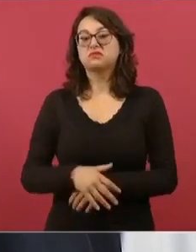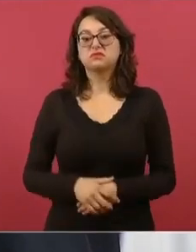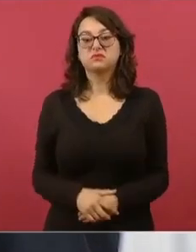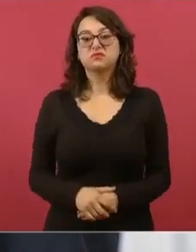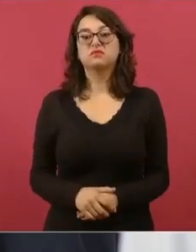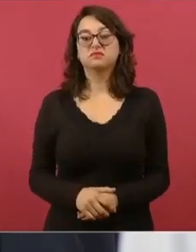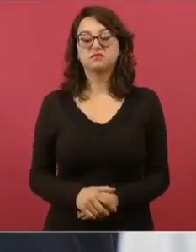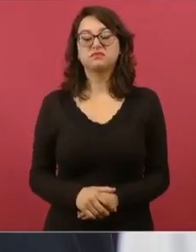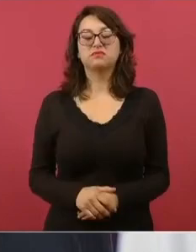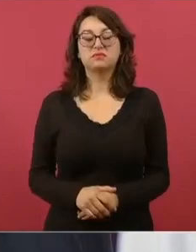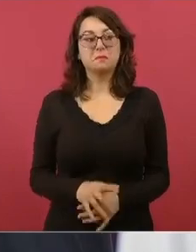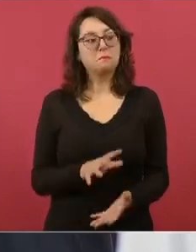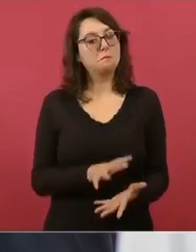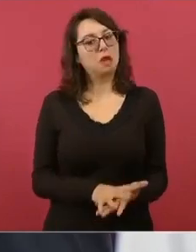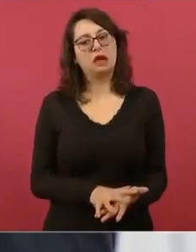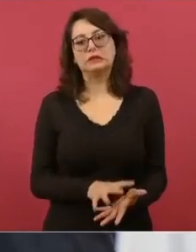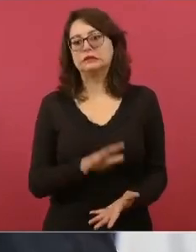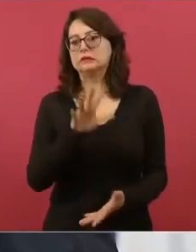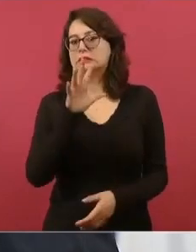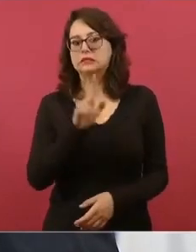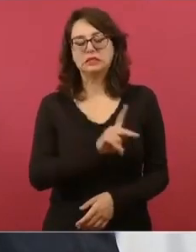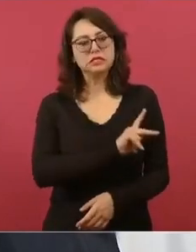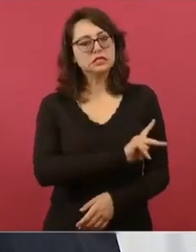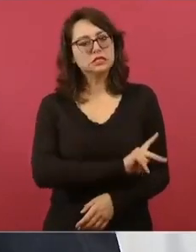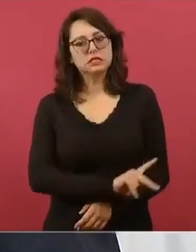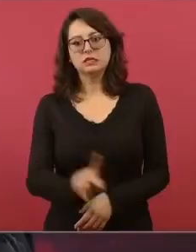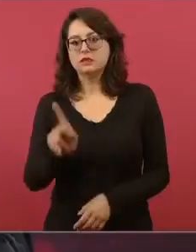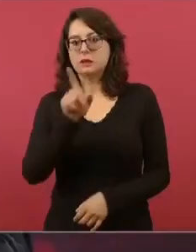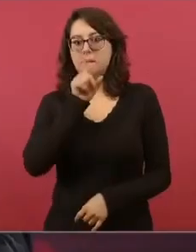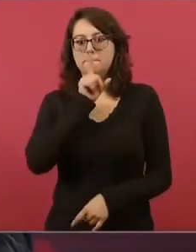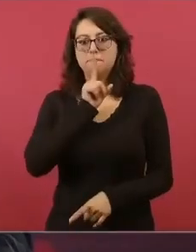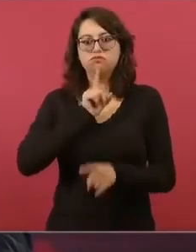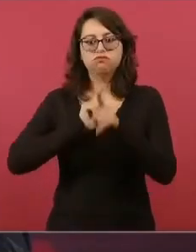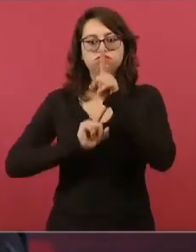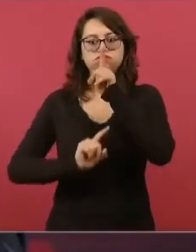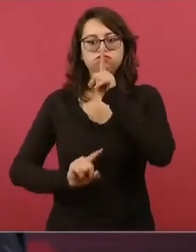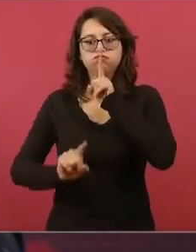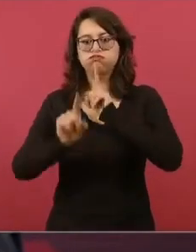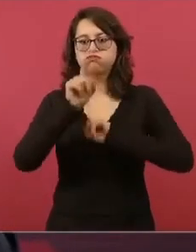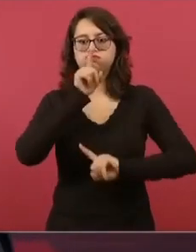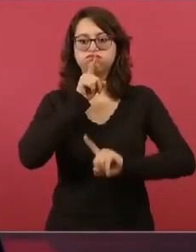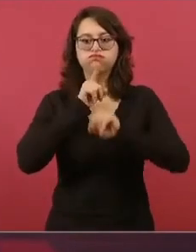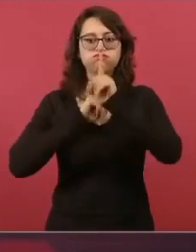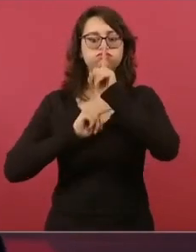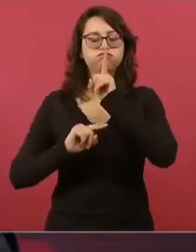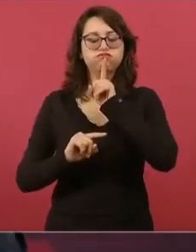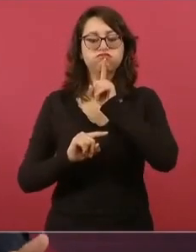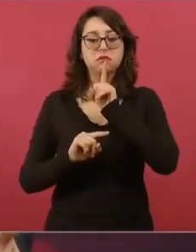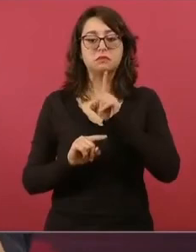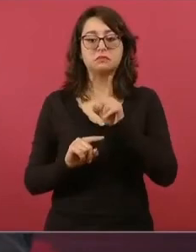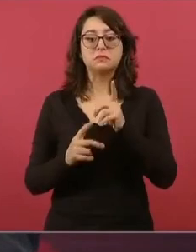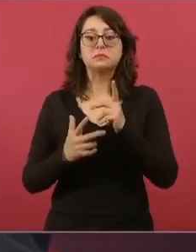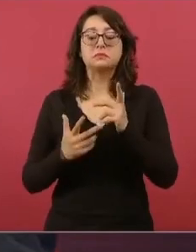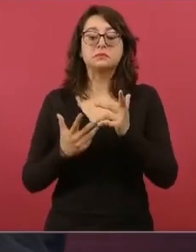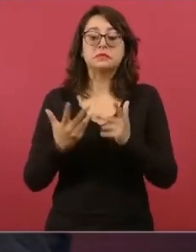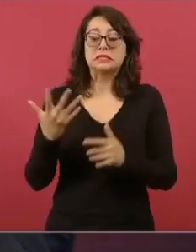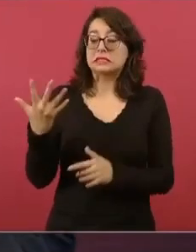Sin embargo, los que hacen periodismo